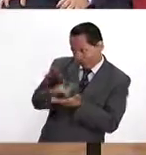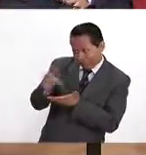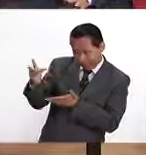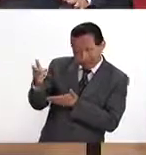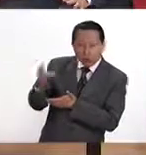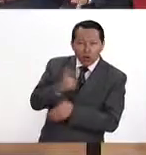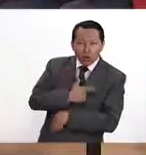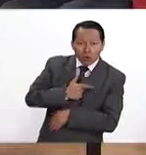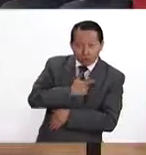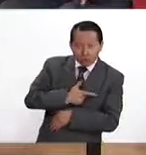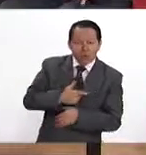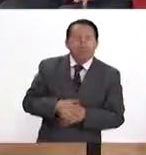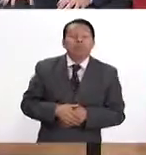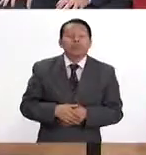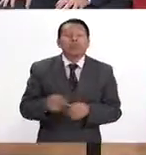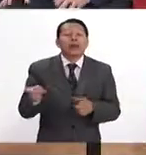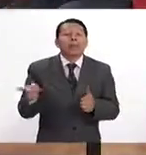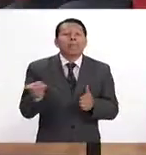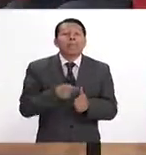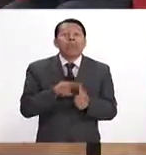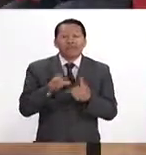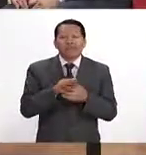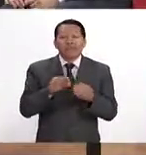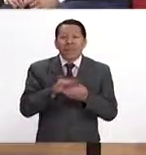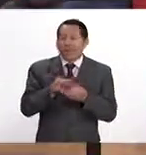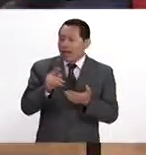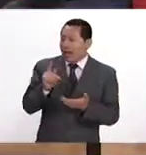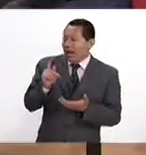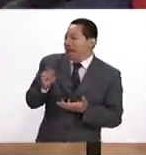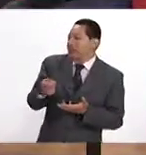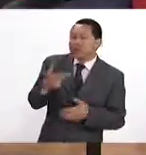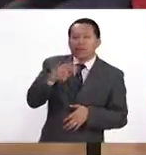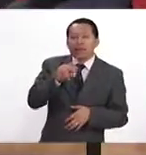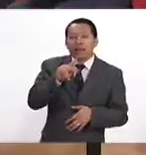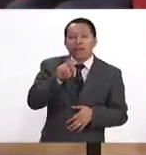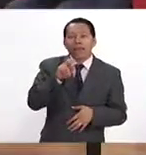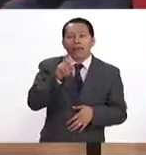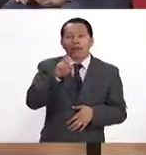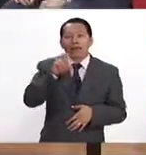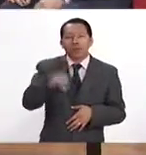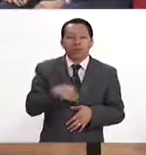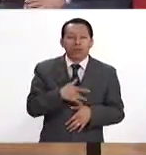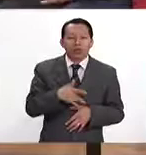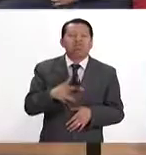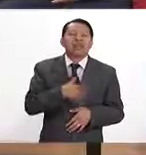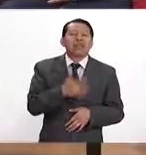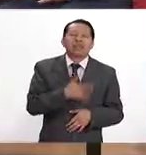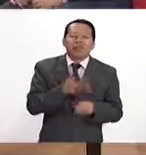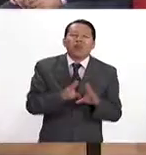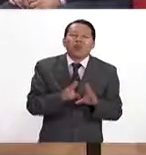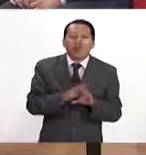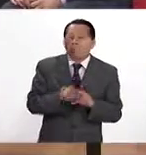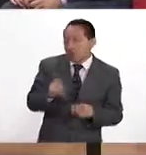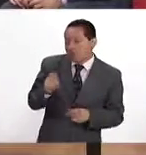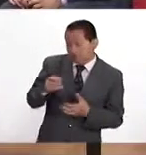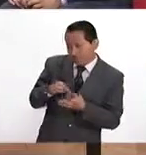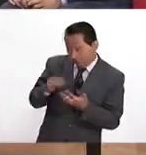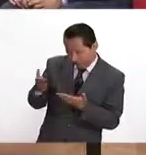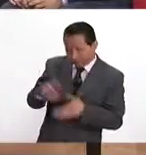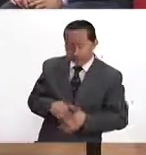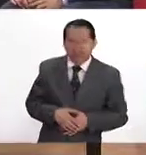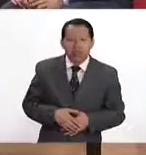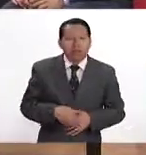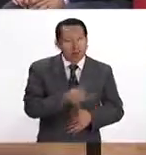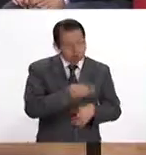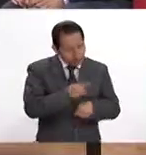vamos a explicar qué es la hipertensión, cuáles son estos síntomas y bueno, explíquenos de qué se trata. Sí,